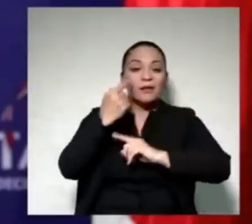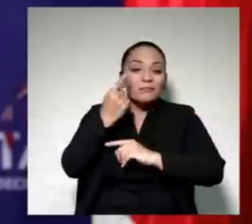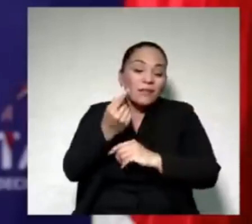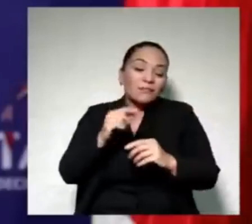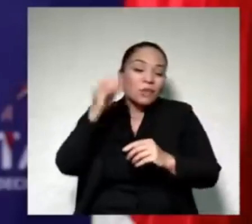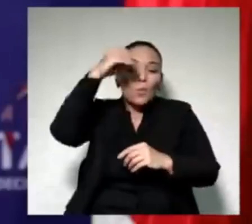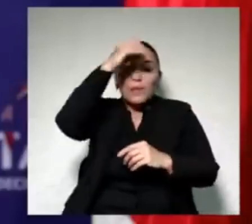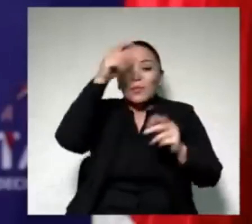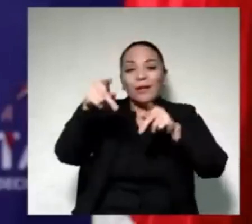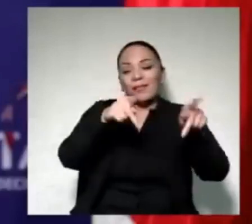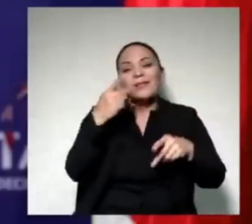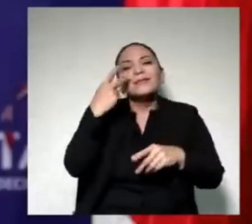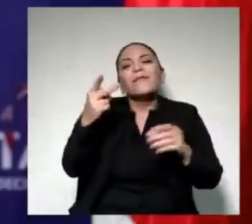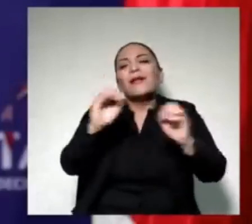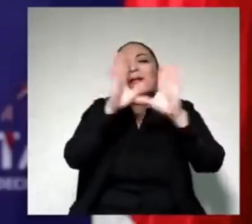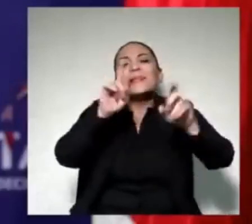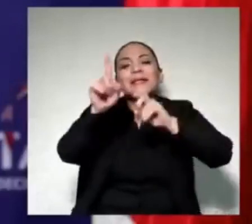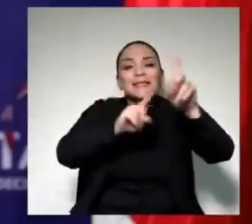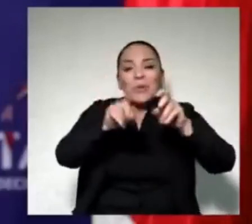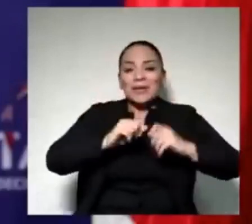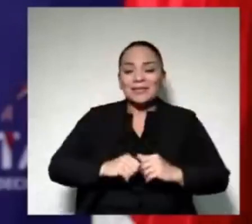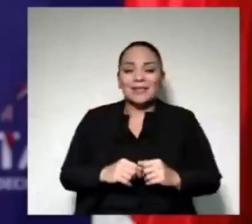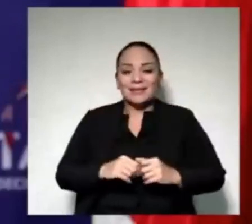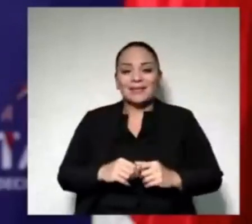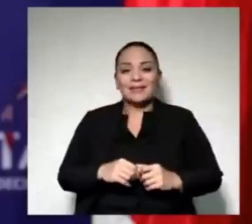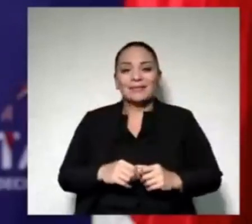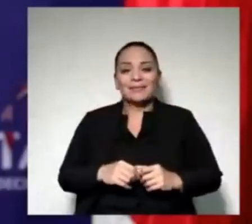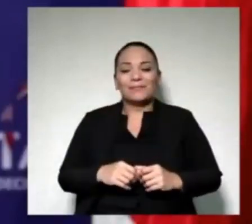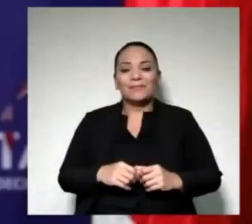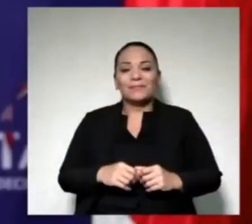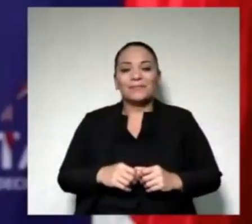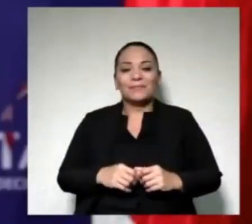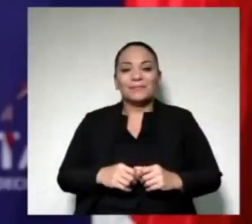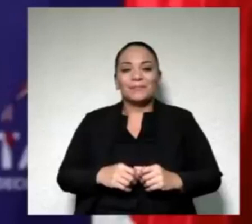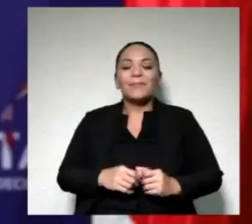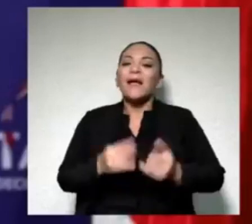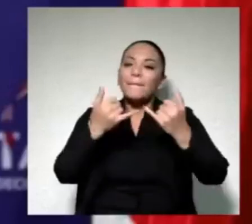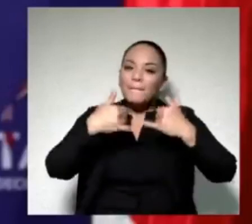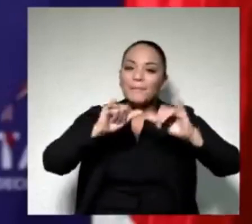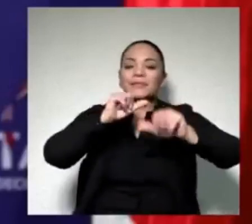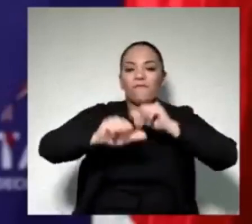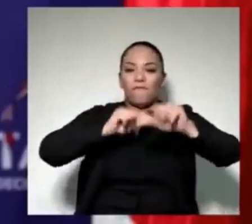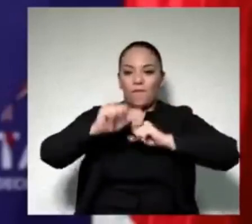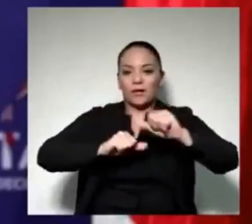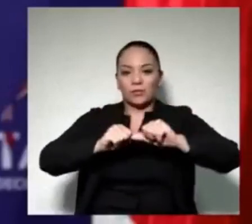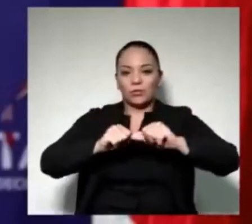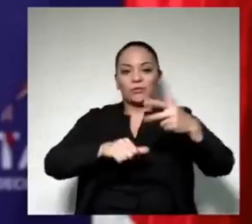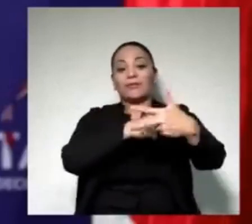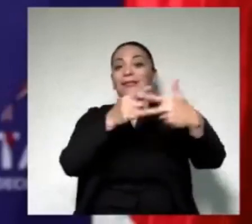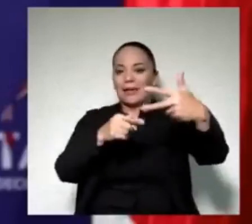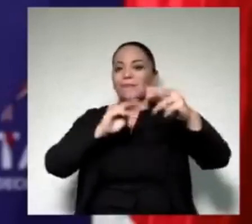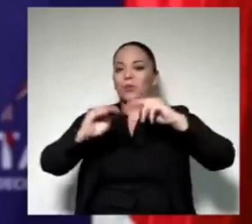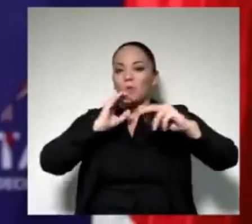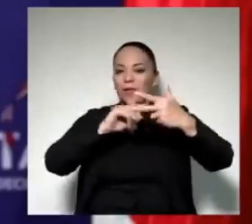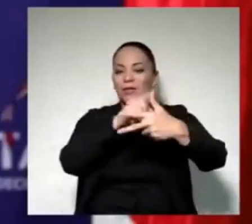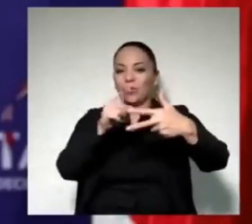Si se ven las encuestas, a pesar de los esfuerzos de esos tres medios, de esos